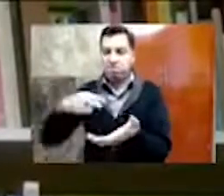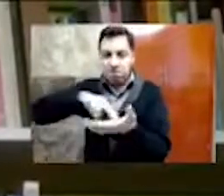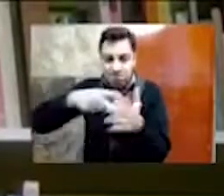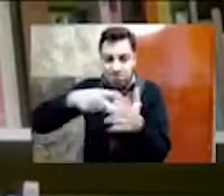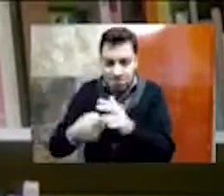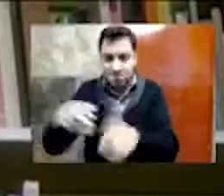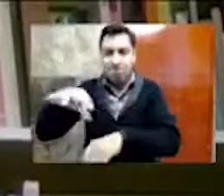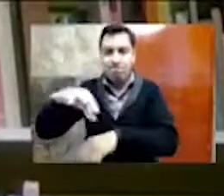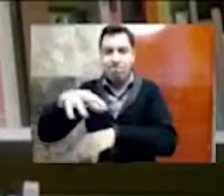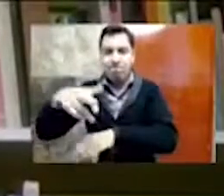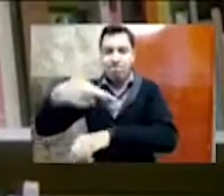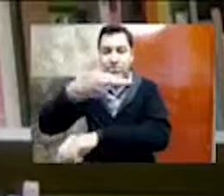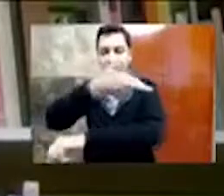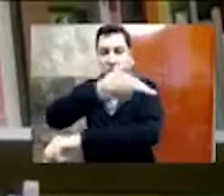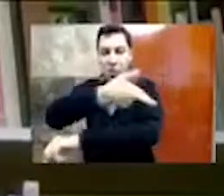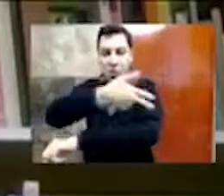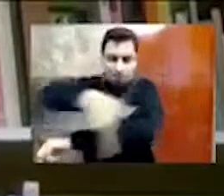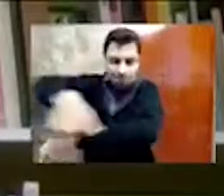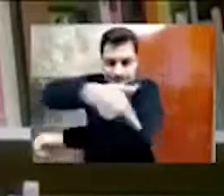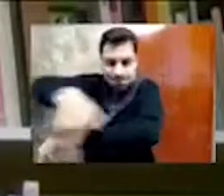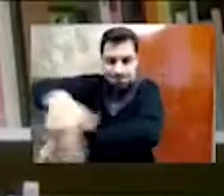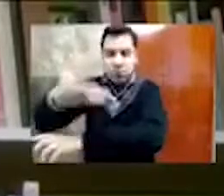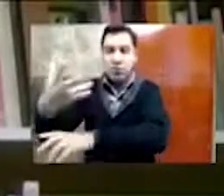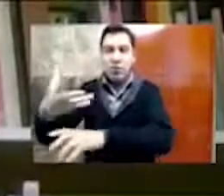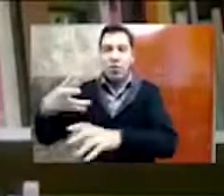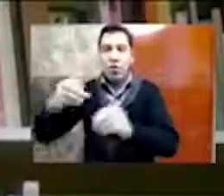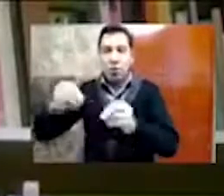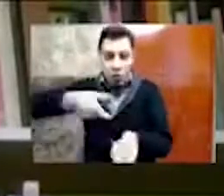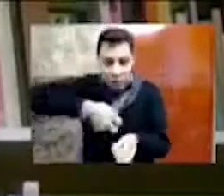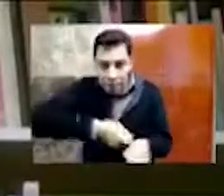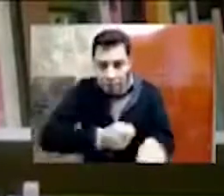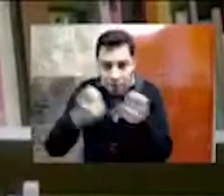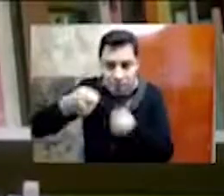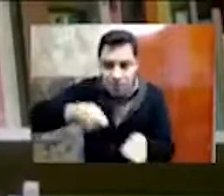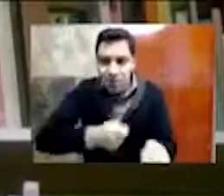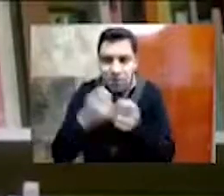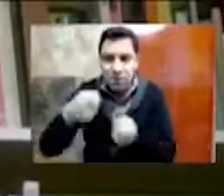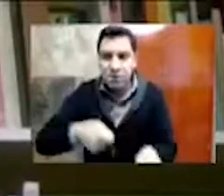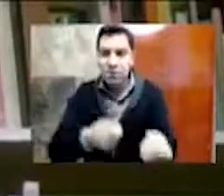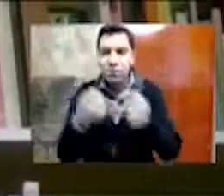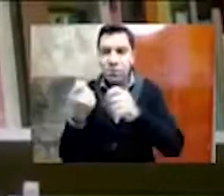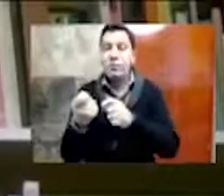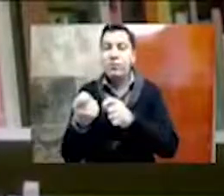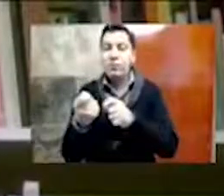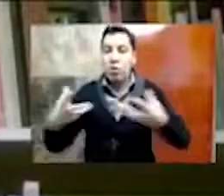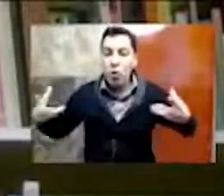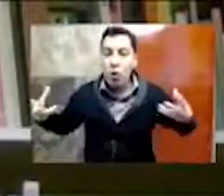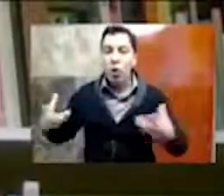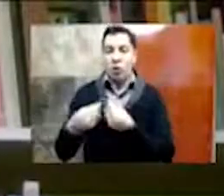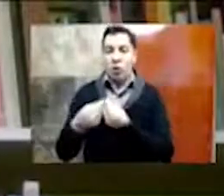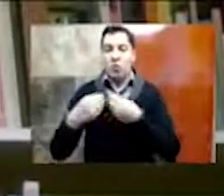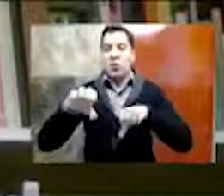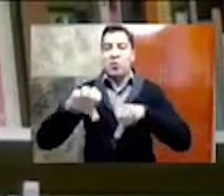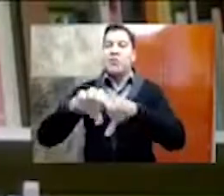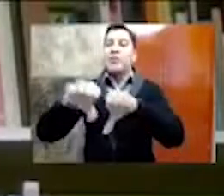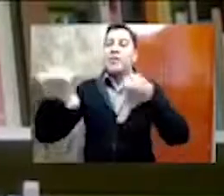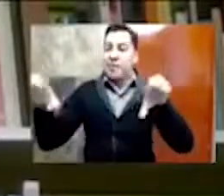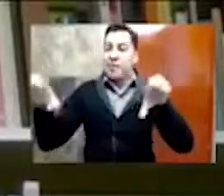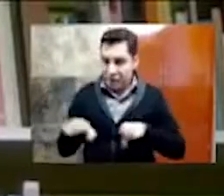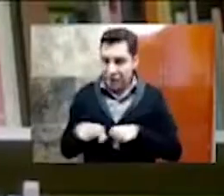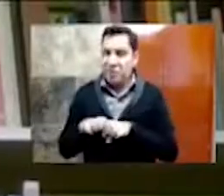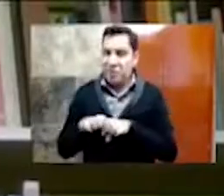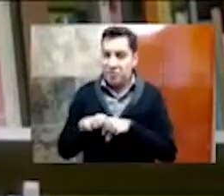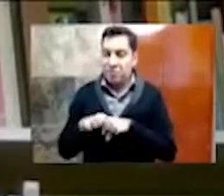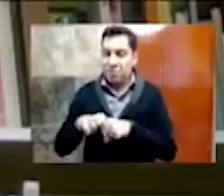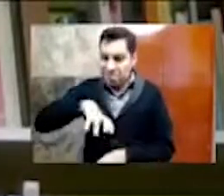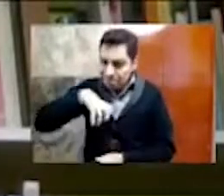propietarios, ¿no? algunos, eh, han tenido la sensibilidad y también nos han apoyado. Entonces, pues, ese, es un esfuerzo